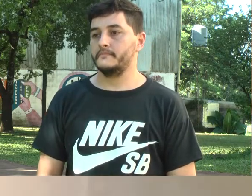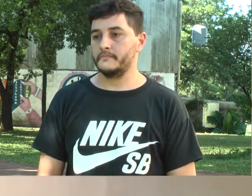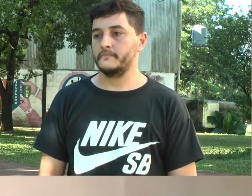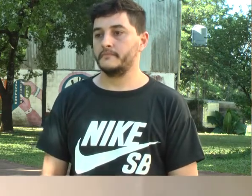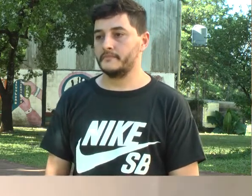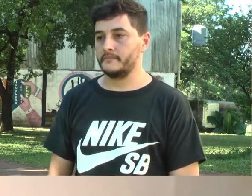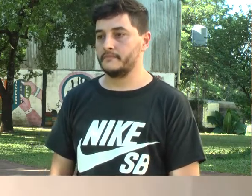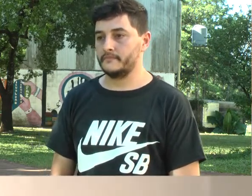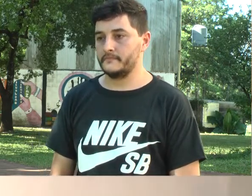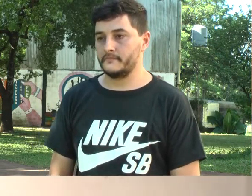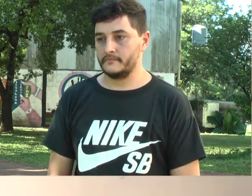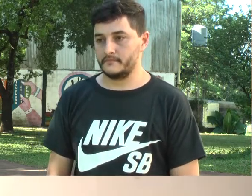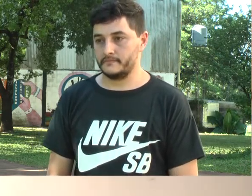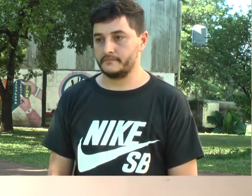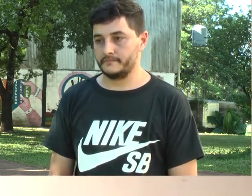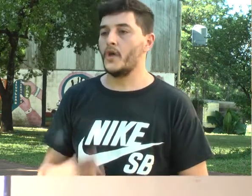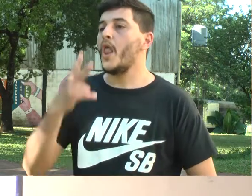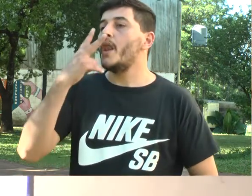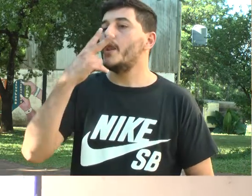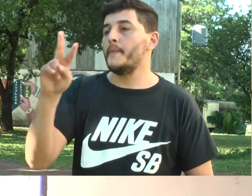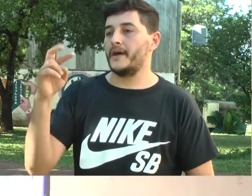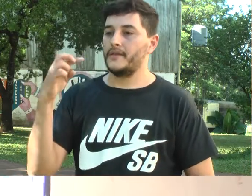por eso este taller para iniciar la lengua de señas.